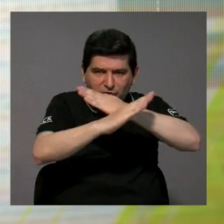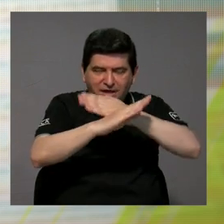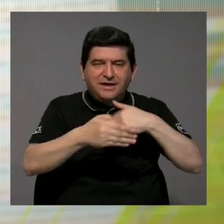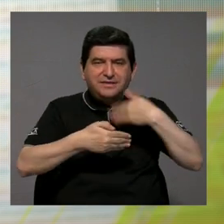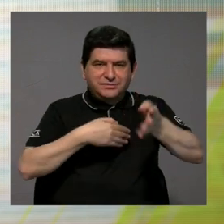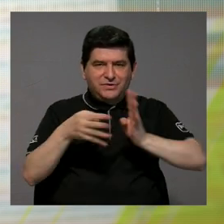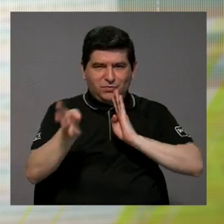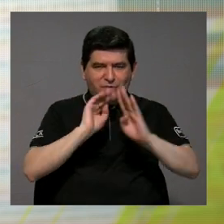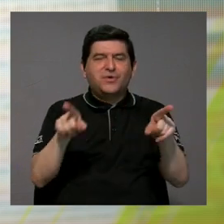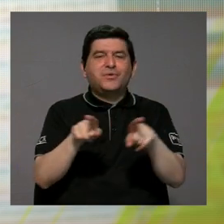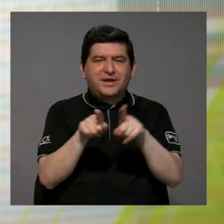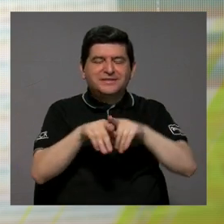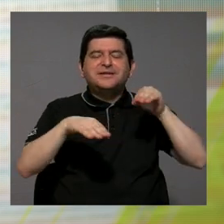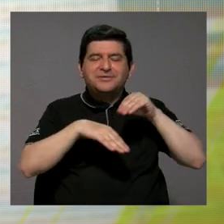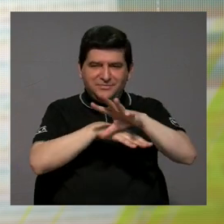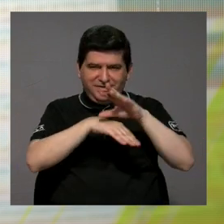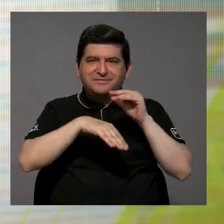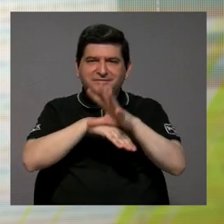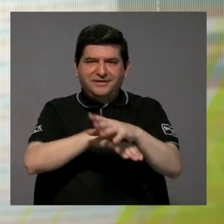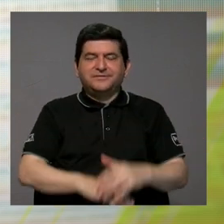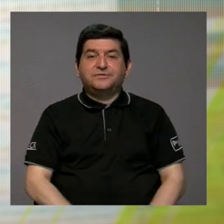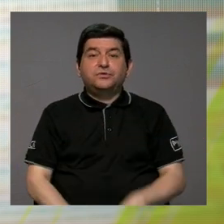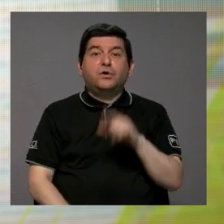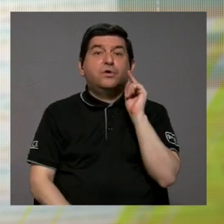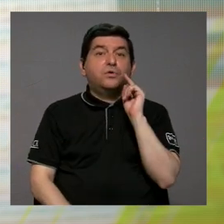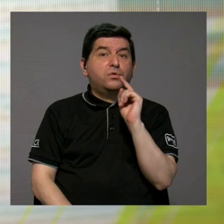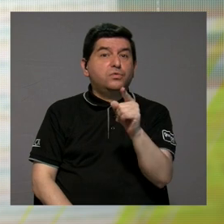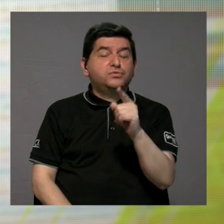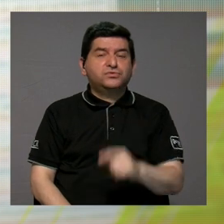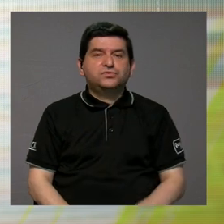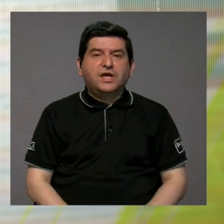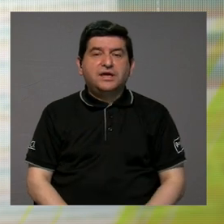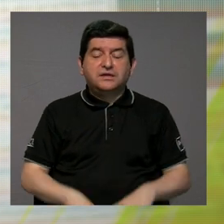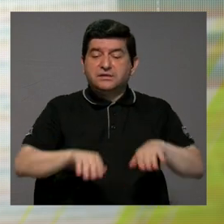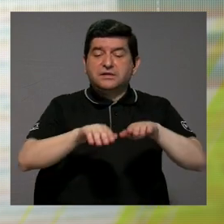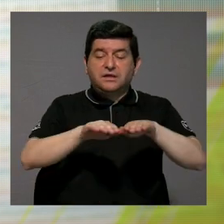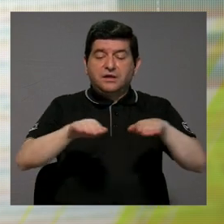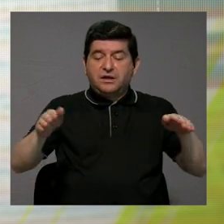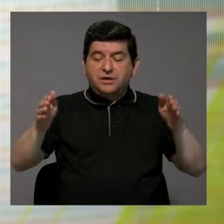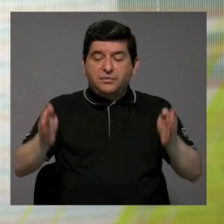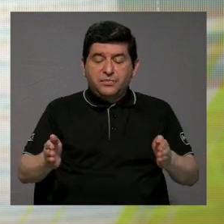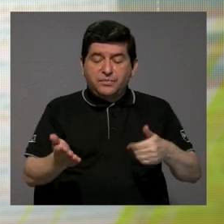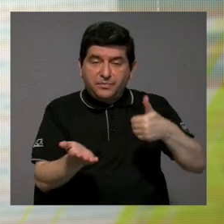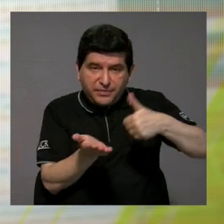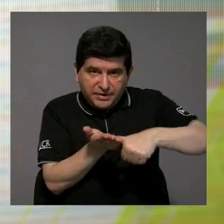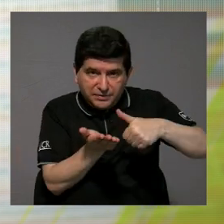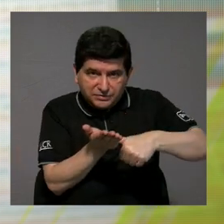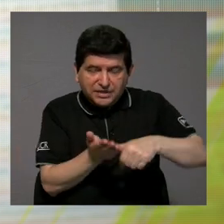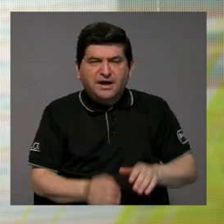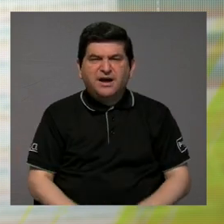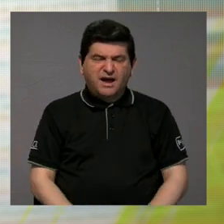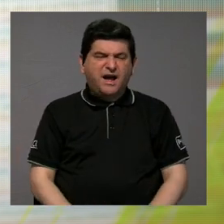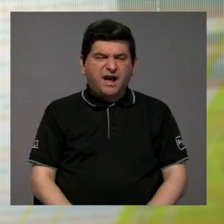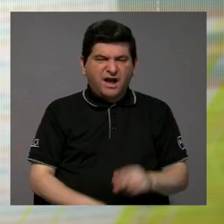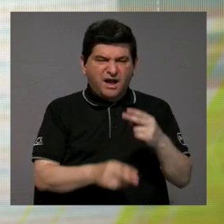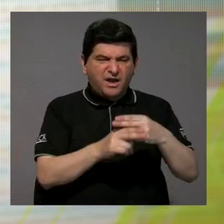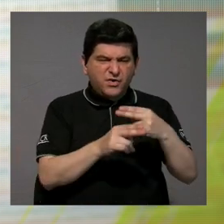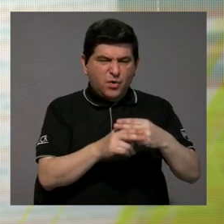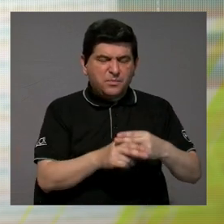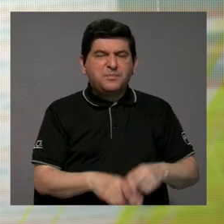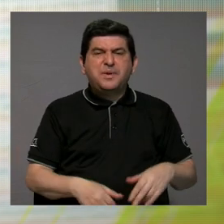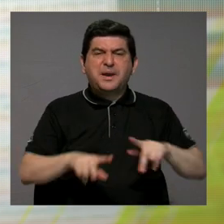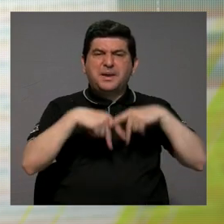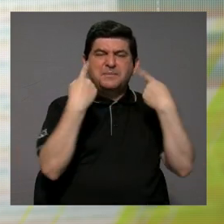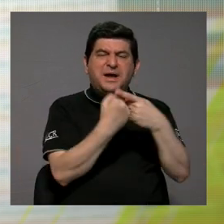conversar de eso porque también tiene efectos. Es decir, usted llega a la urna y hay una lista con nombres. El partido A